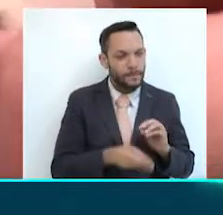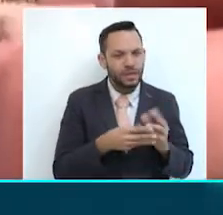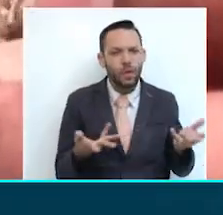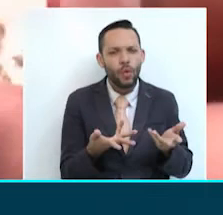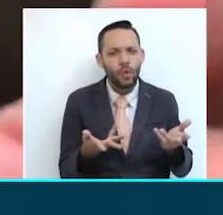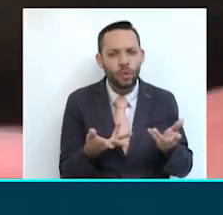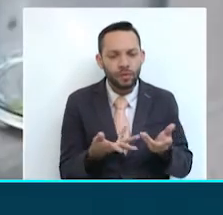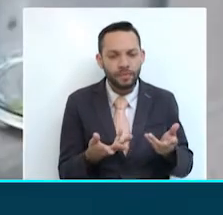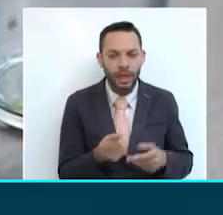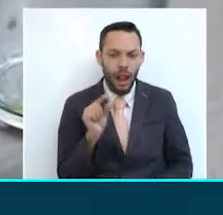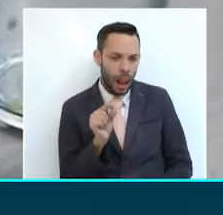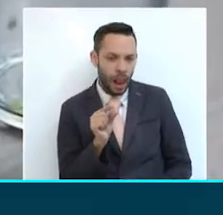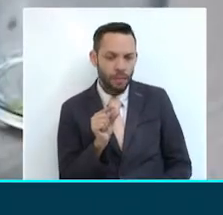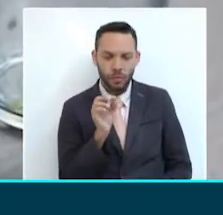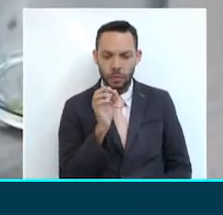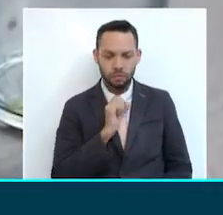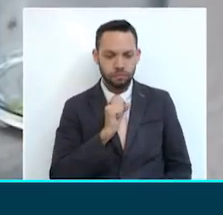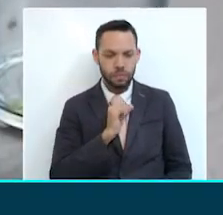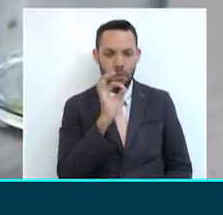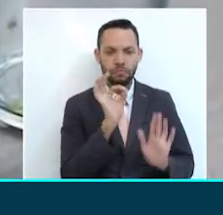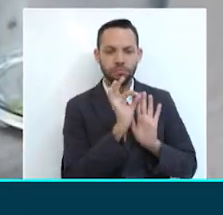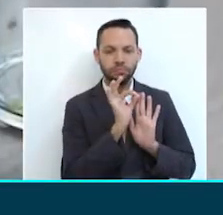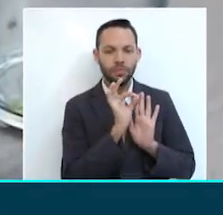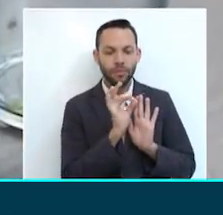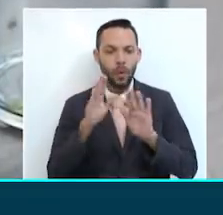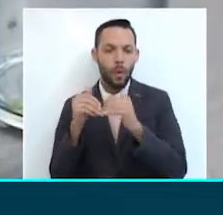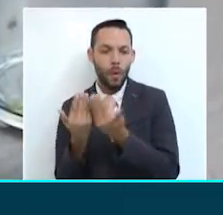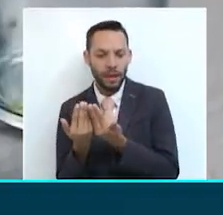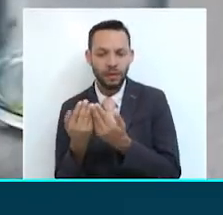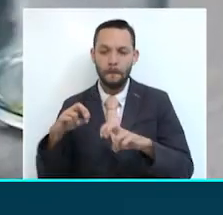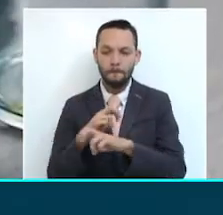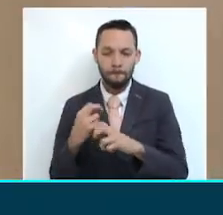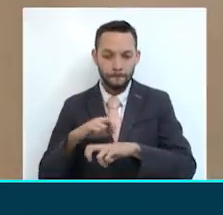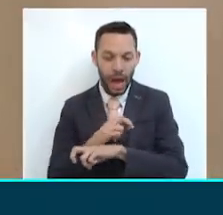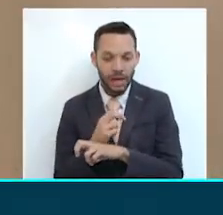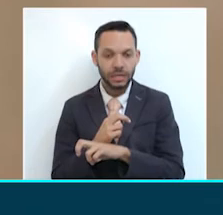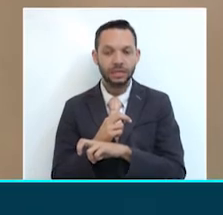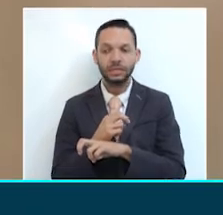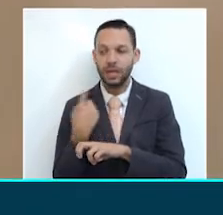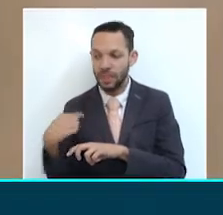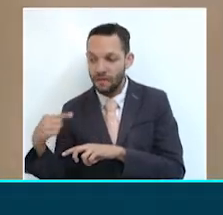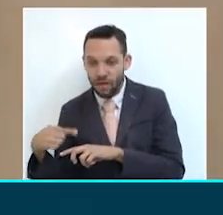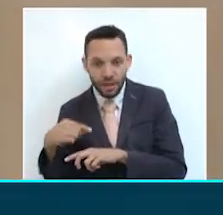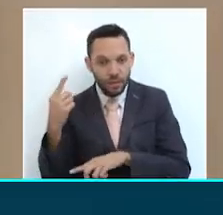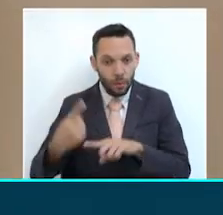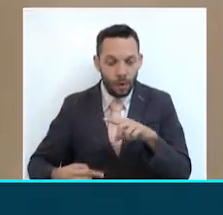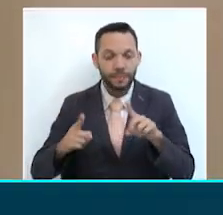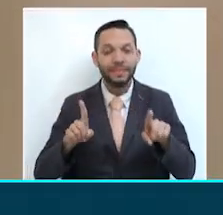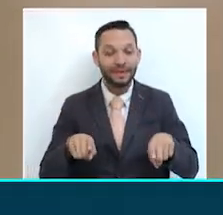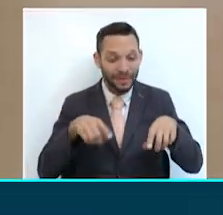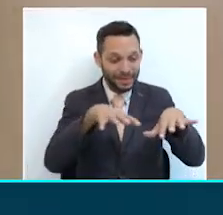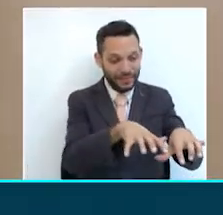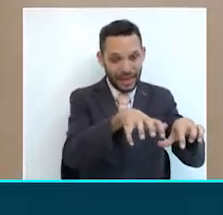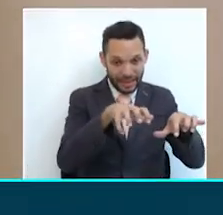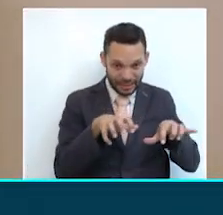incluido la dosis personal, en el perímetro de colegios y parques metropolitanos y de bolsillo. Otorga también a las asambleas o consejos de